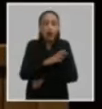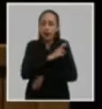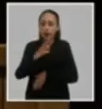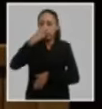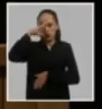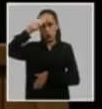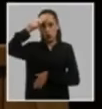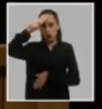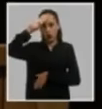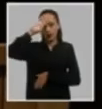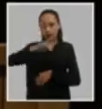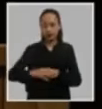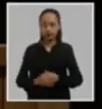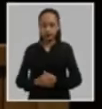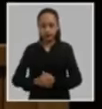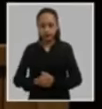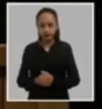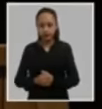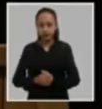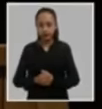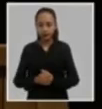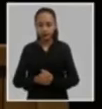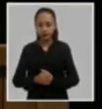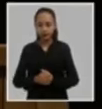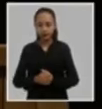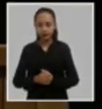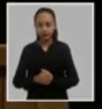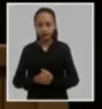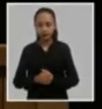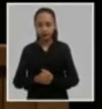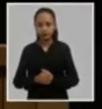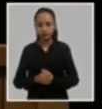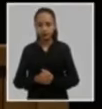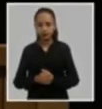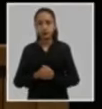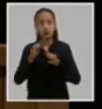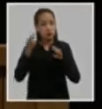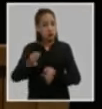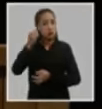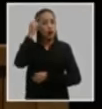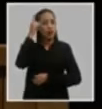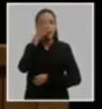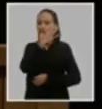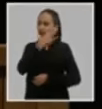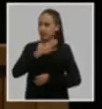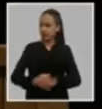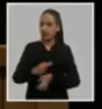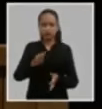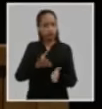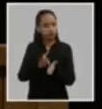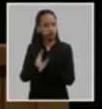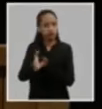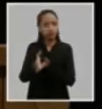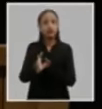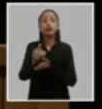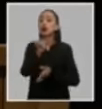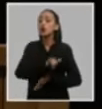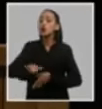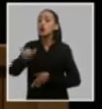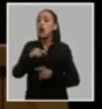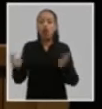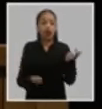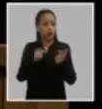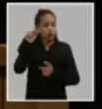de la montada lo que fue cristalizado durante la lucha con el ejemplo personal de Fidel y sus compañeras compañeros y compañeras